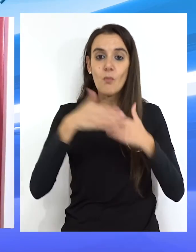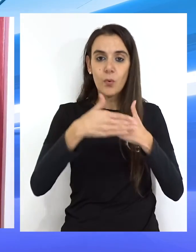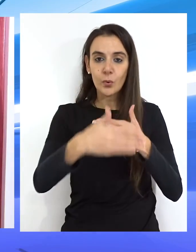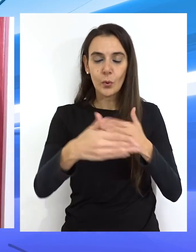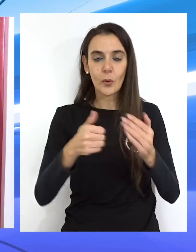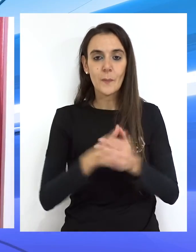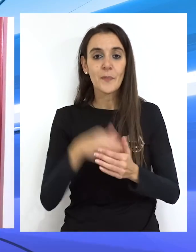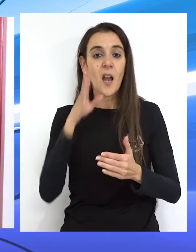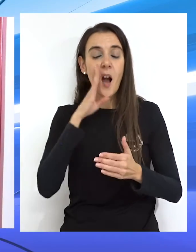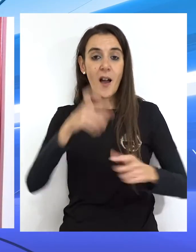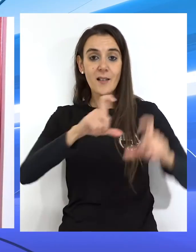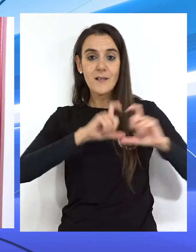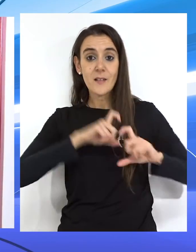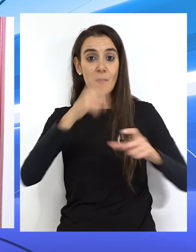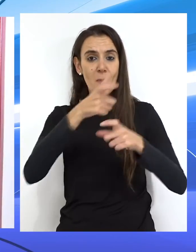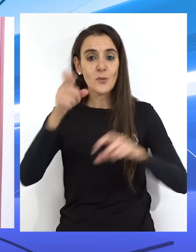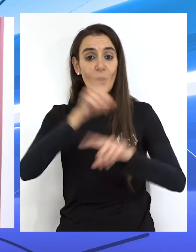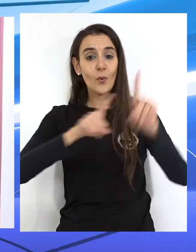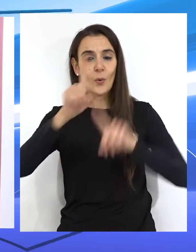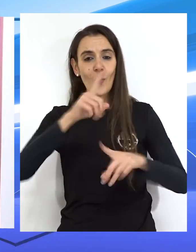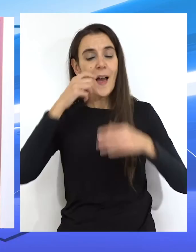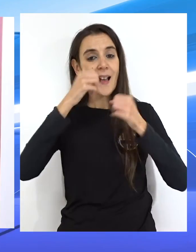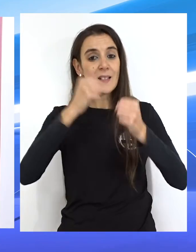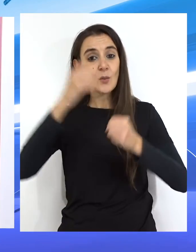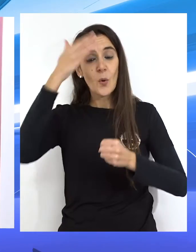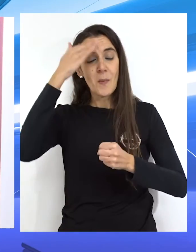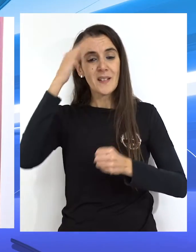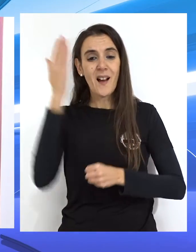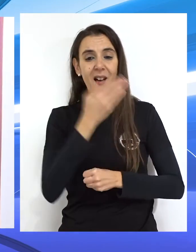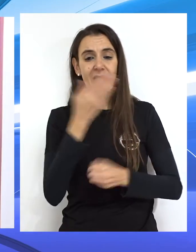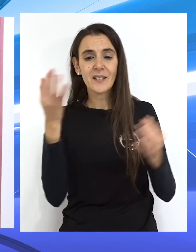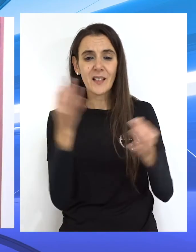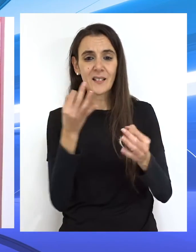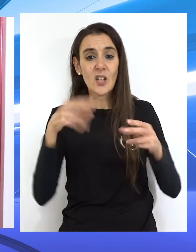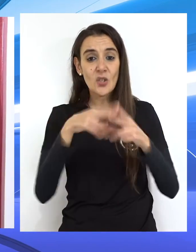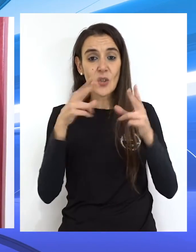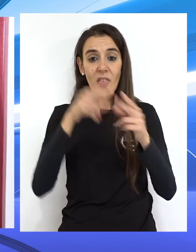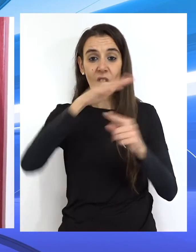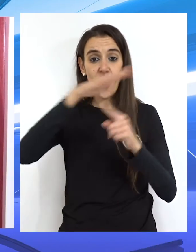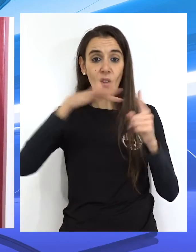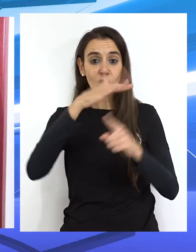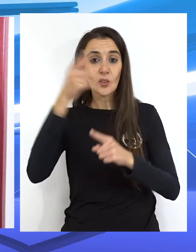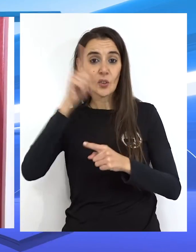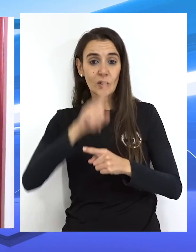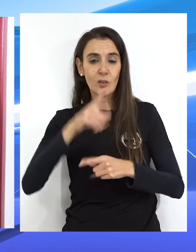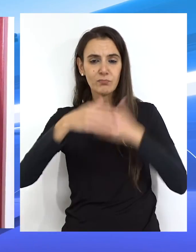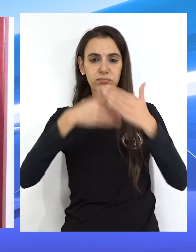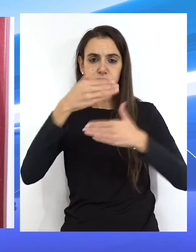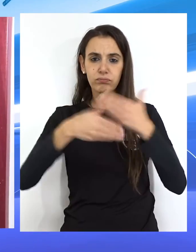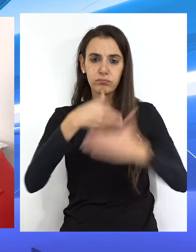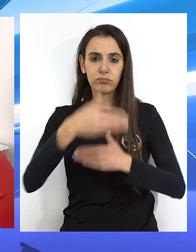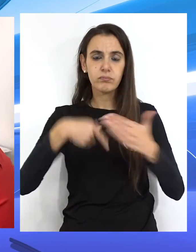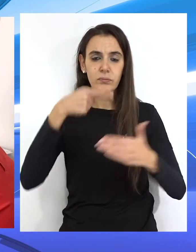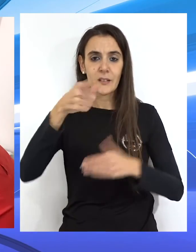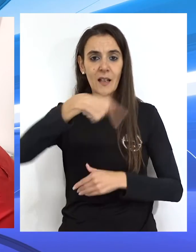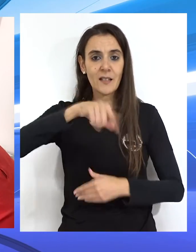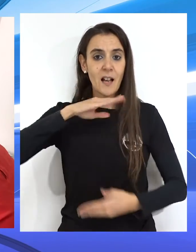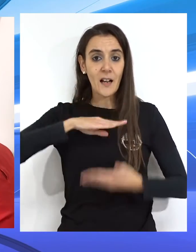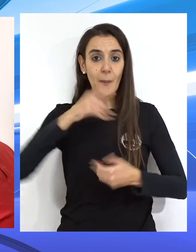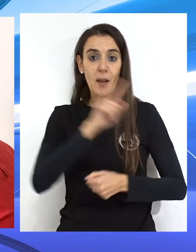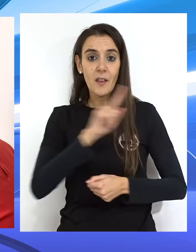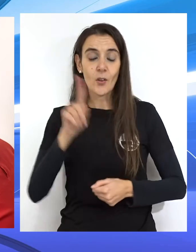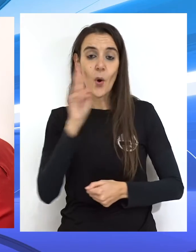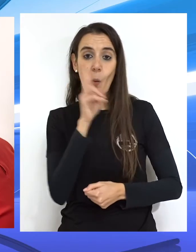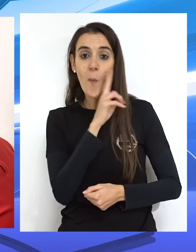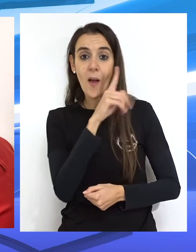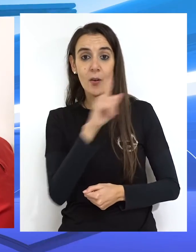Afirma que el estigma que rodea los problemas de salud mental hace que la sociedad y el entorno traslade el mensaje de que no serían capaces de